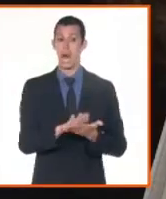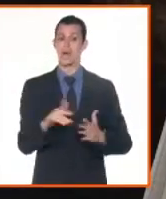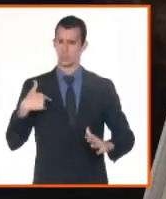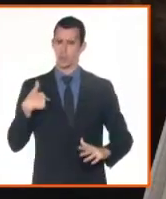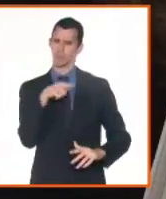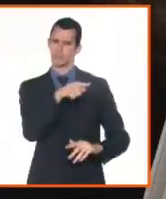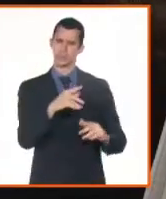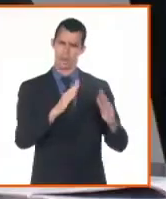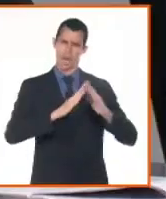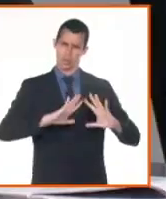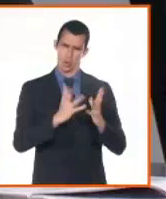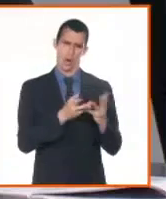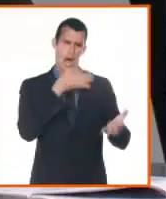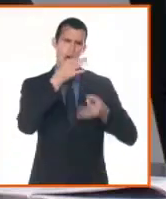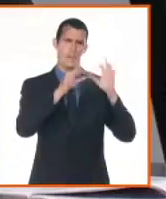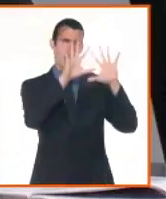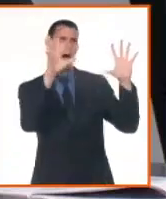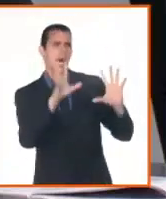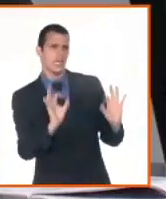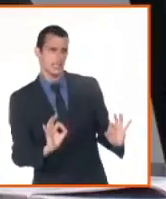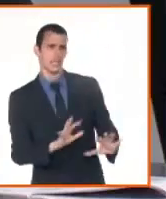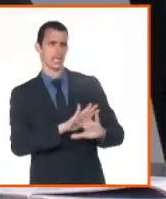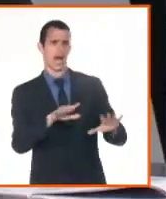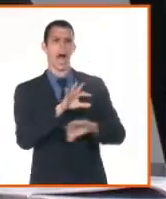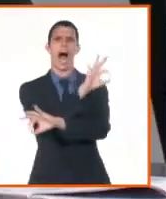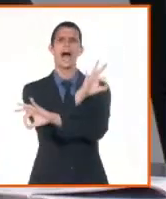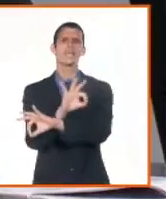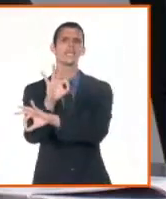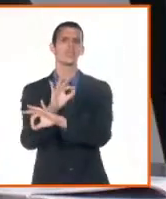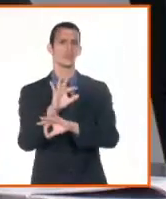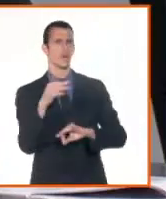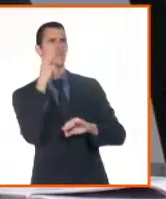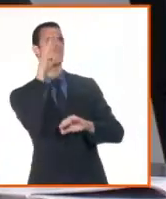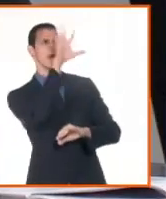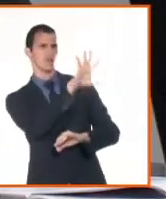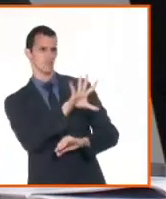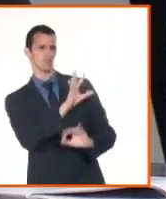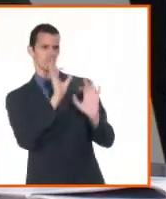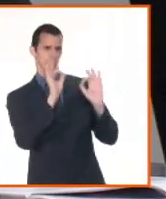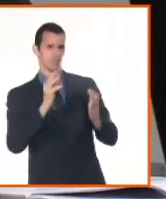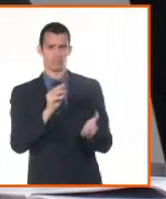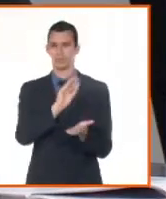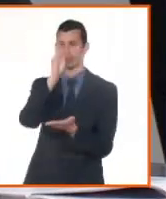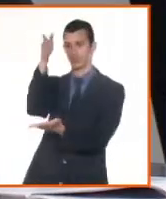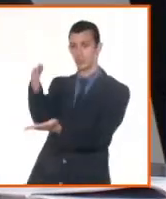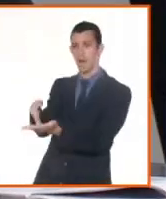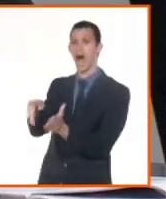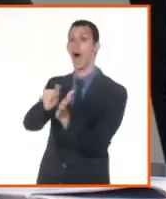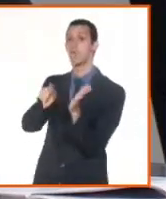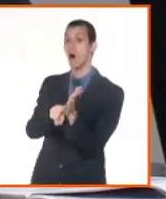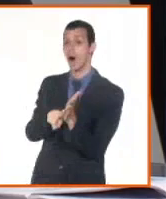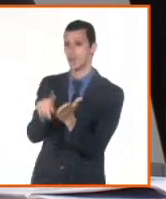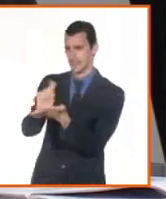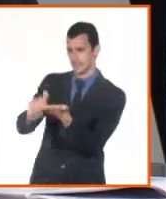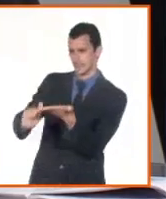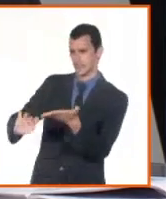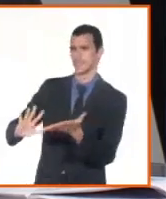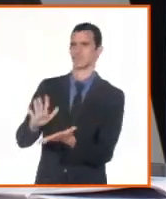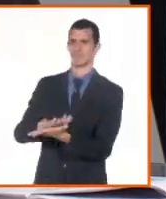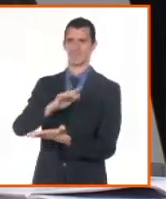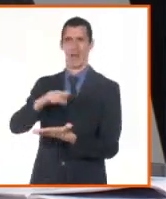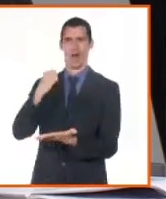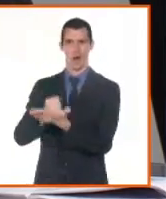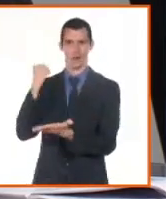desde el año 2011, bueno, a partir de los lineamientos que se aprobaron en el sexto congreso del